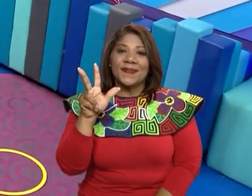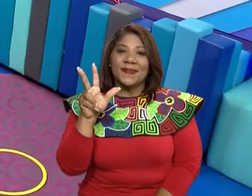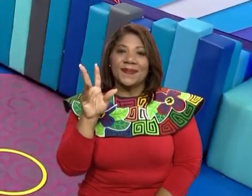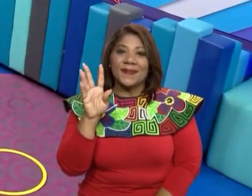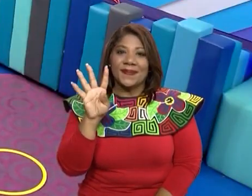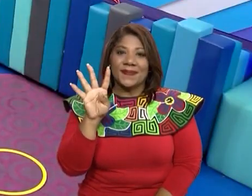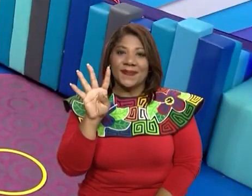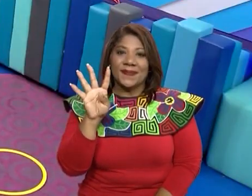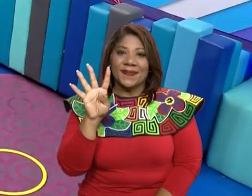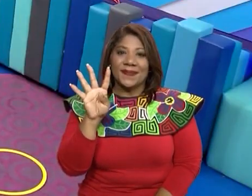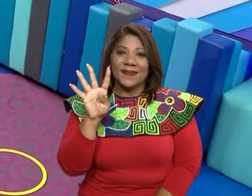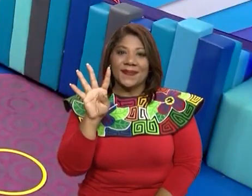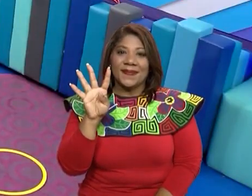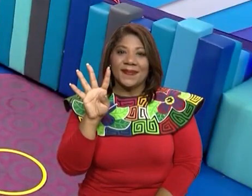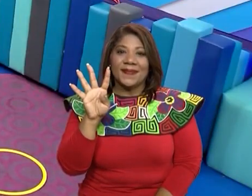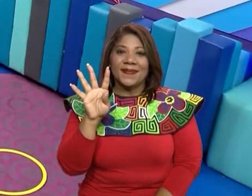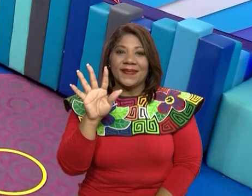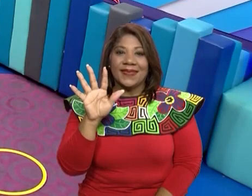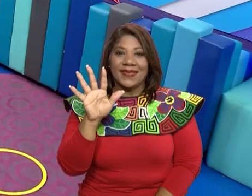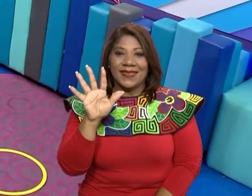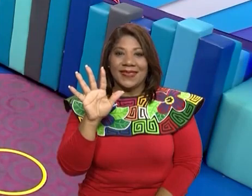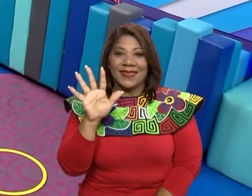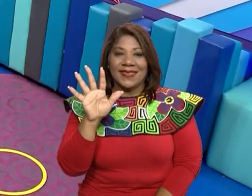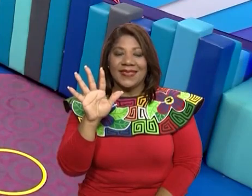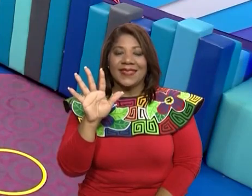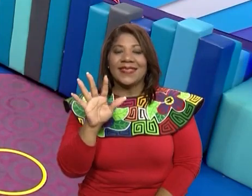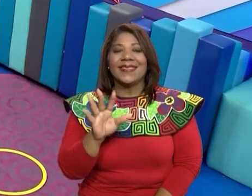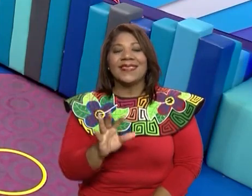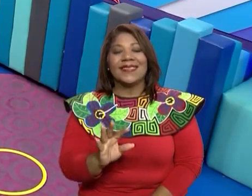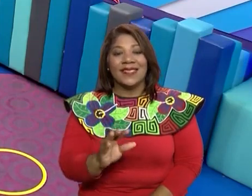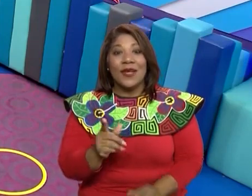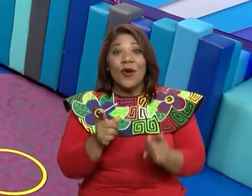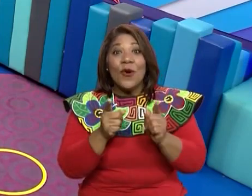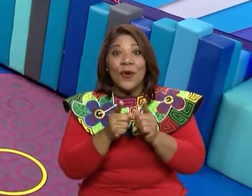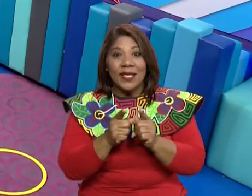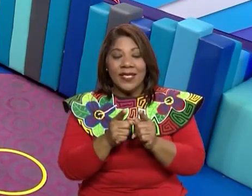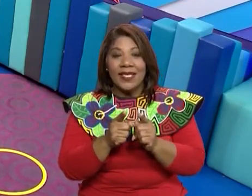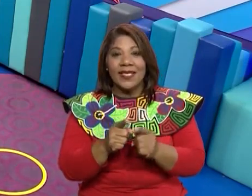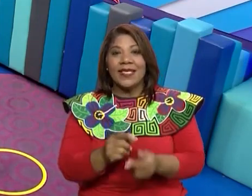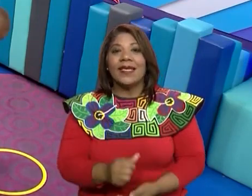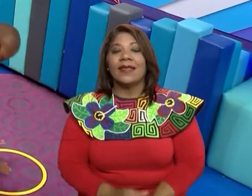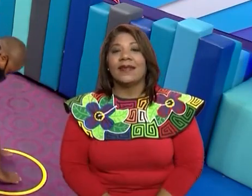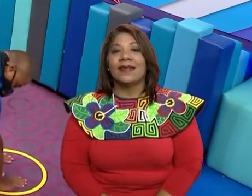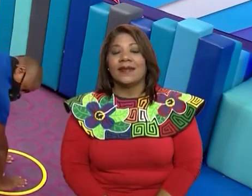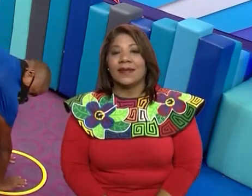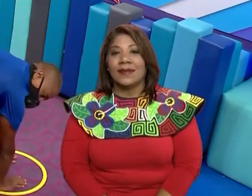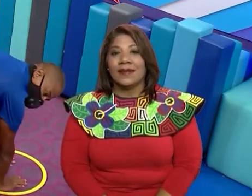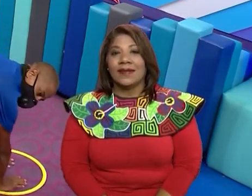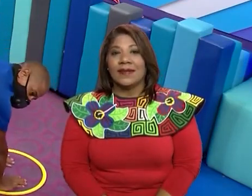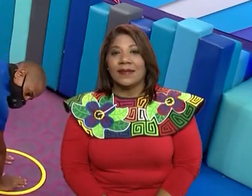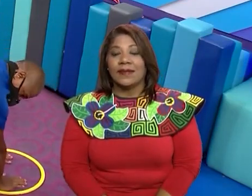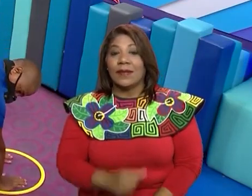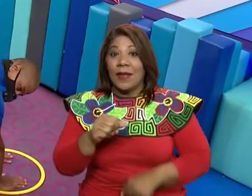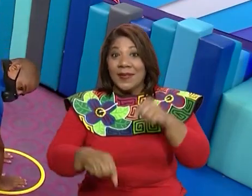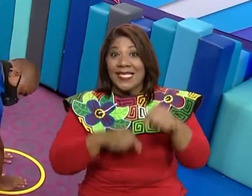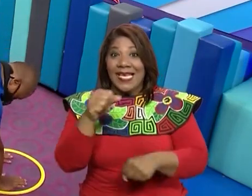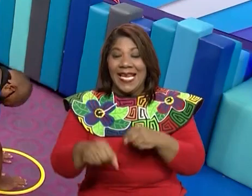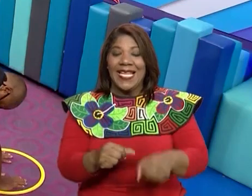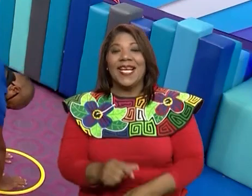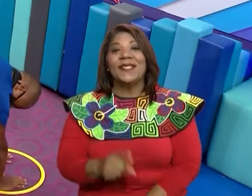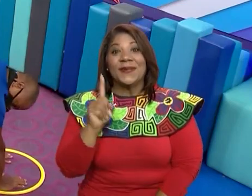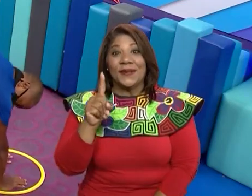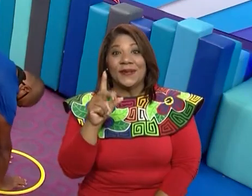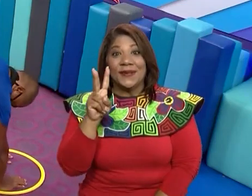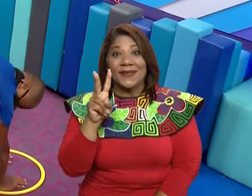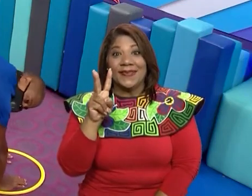tres, cuatro, cinco. Excelente. Nos vamos rapidito para la otra. Cuerpo recto. Ya.